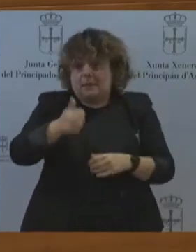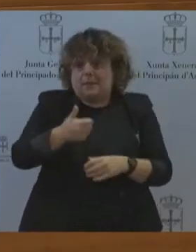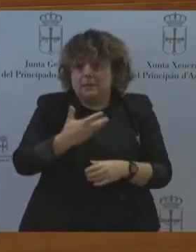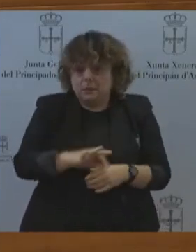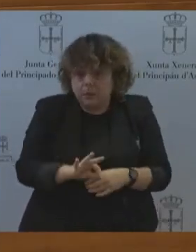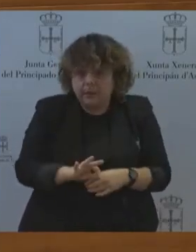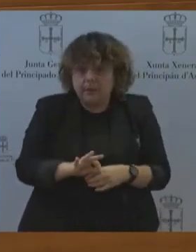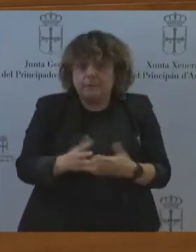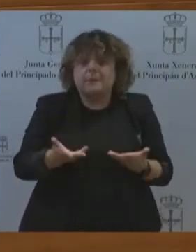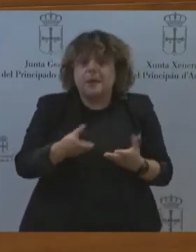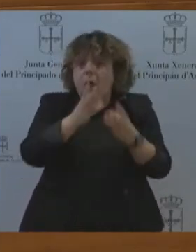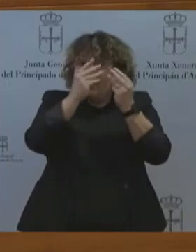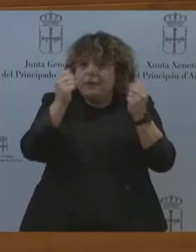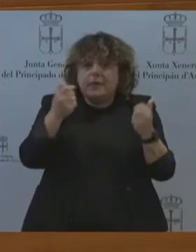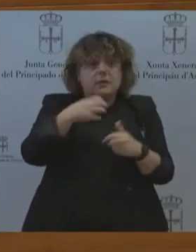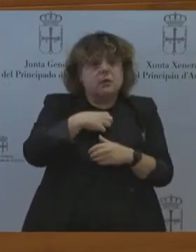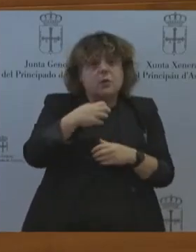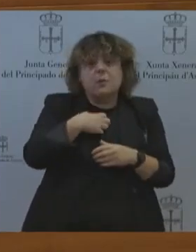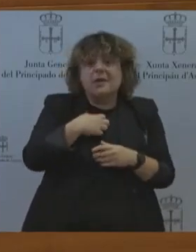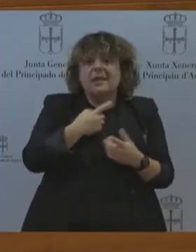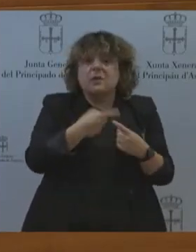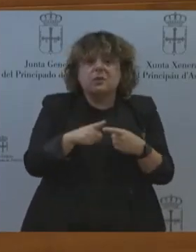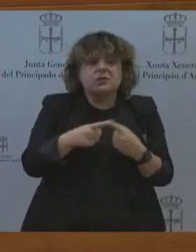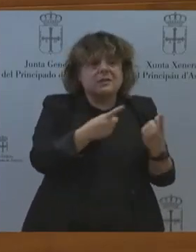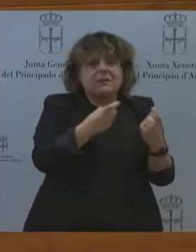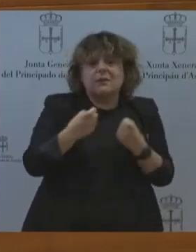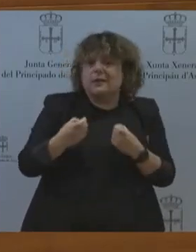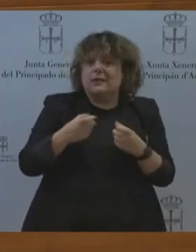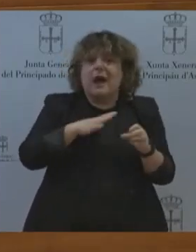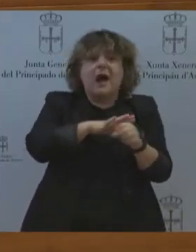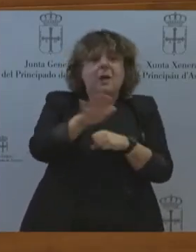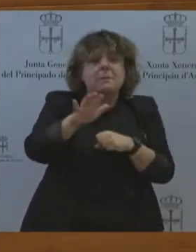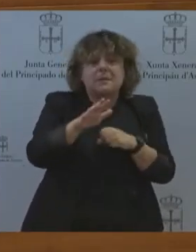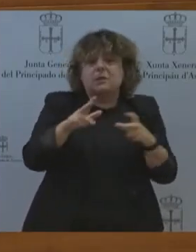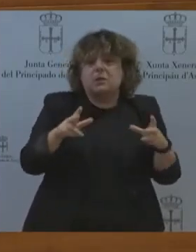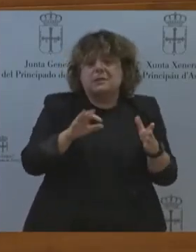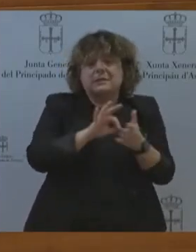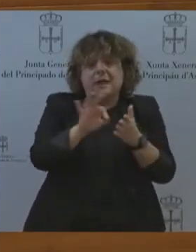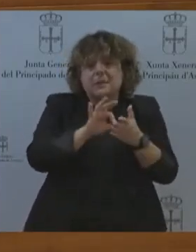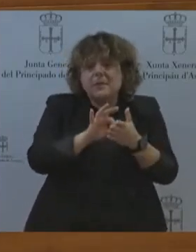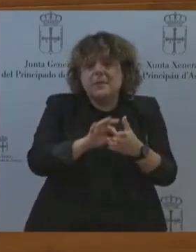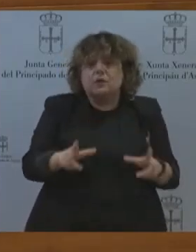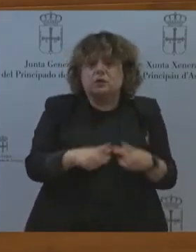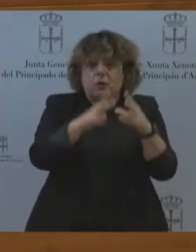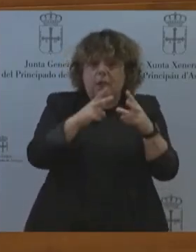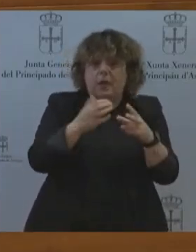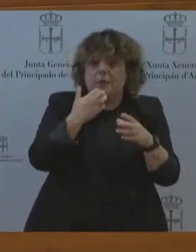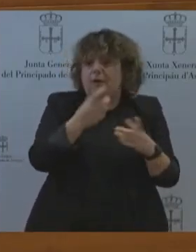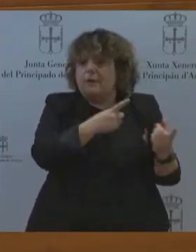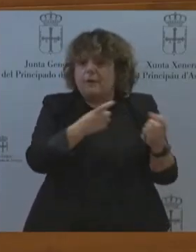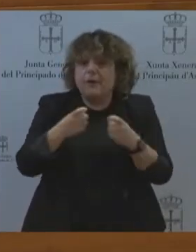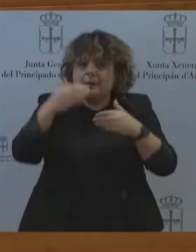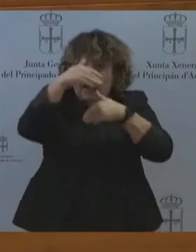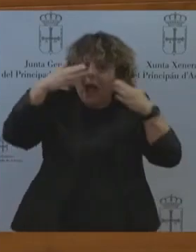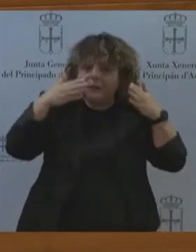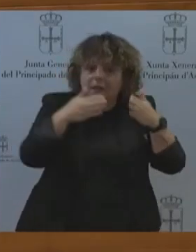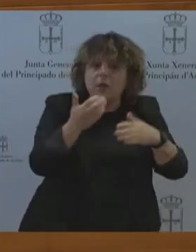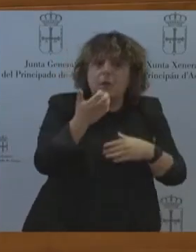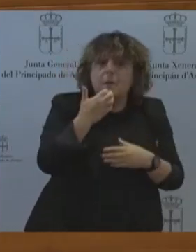persisten en materia de servicios sociales, con déficits importantes en la atención que se presta, por ejemplo, a las personas con discapacidad,